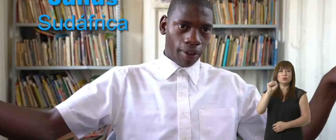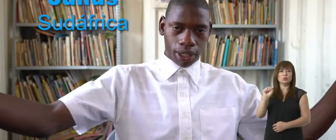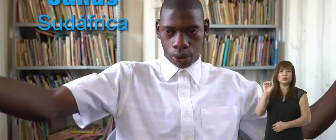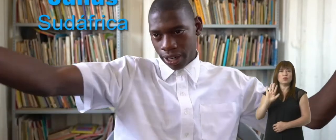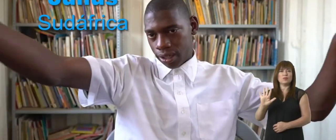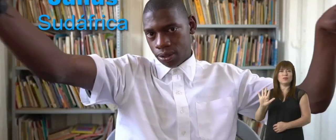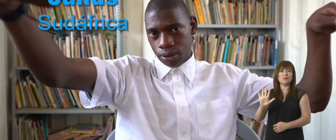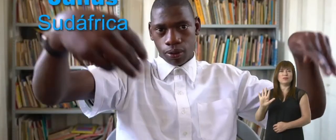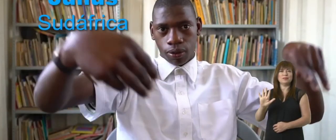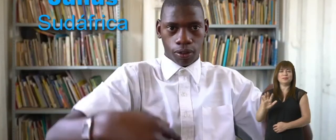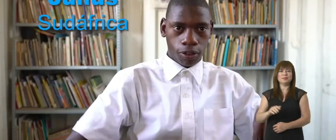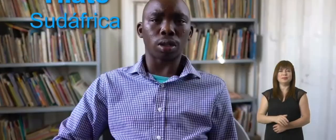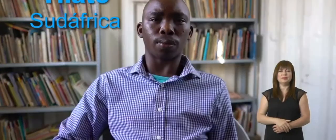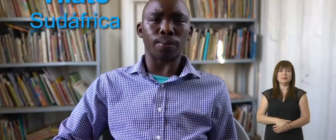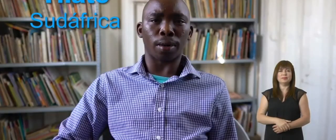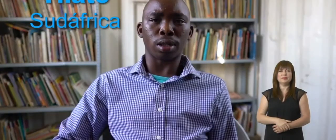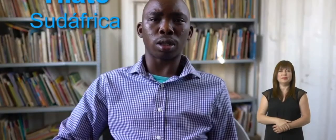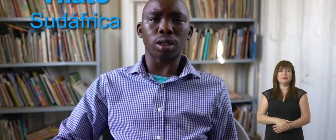Sudáfrica